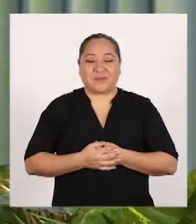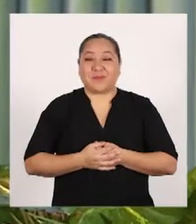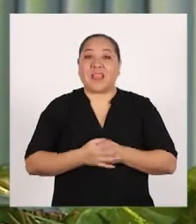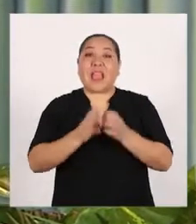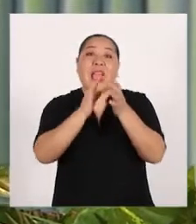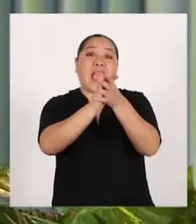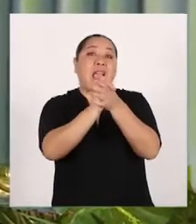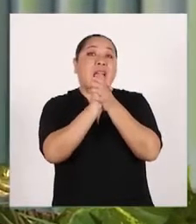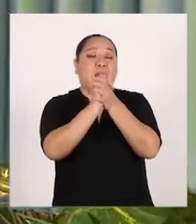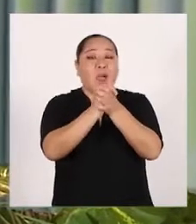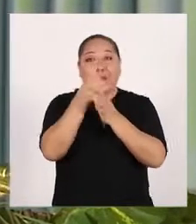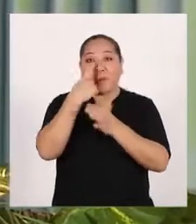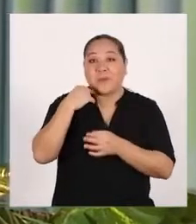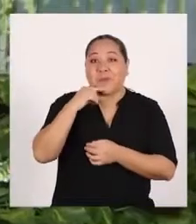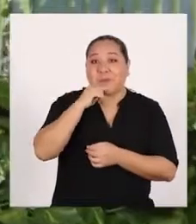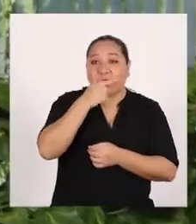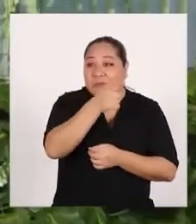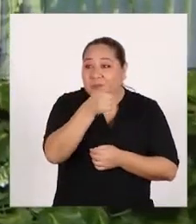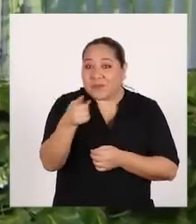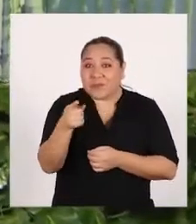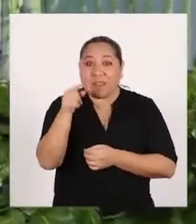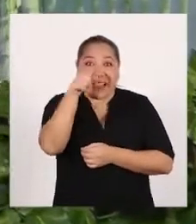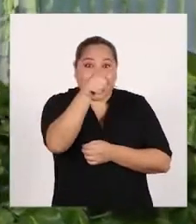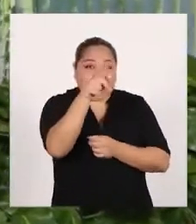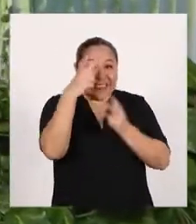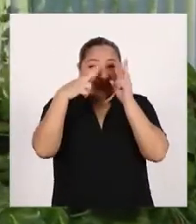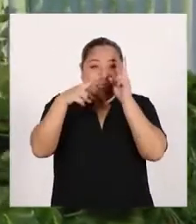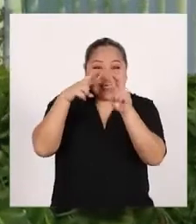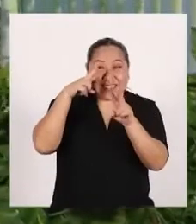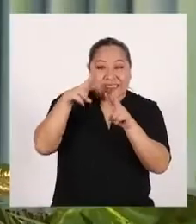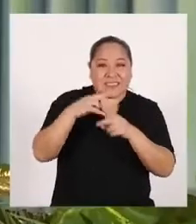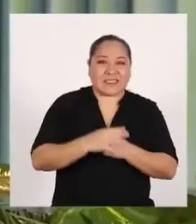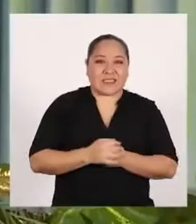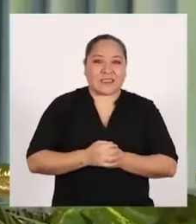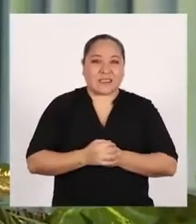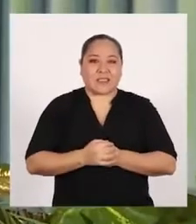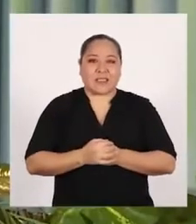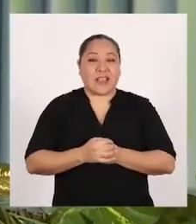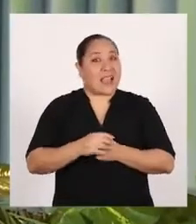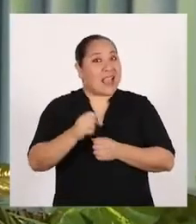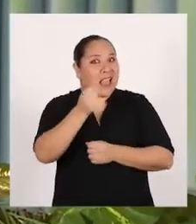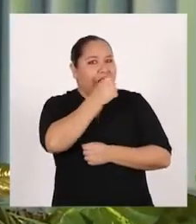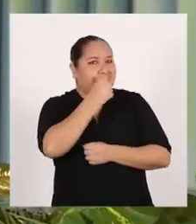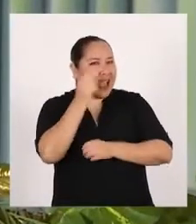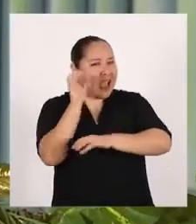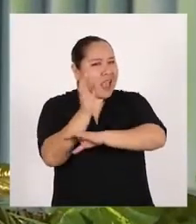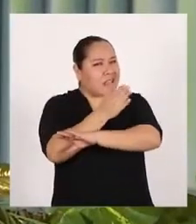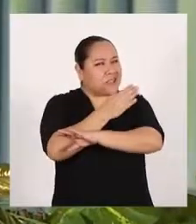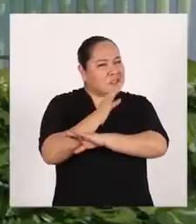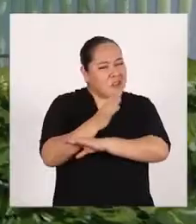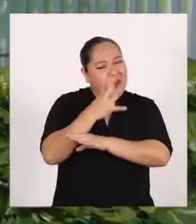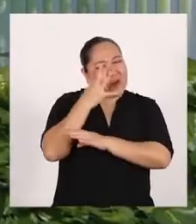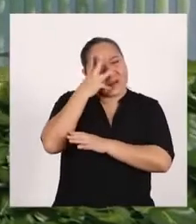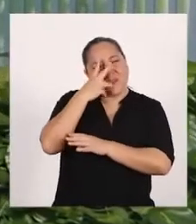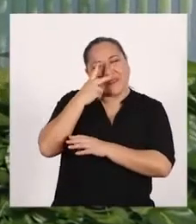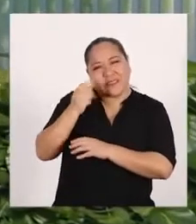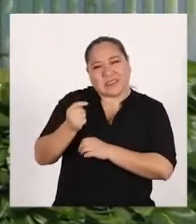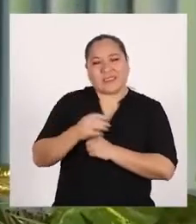Amigas y amigos Ahí estaban ¡Qué canción tan pegajosa!